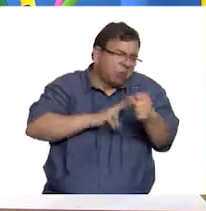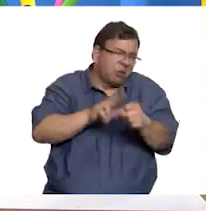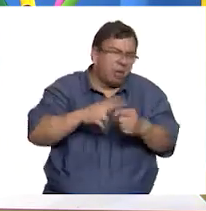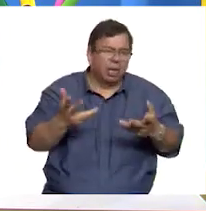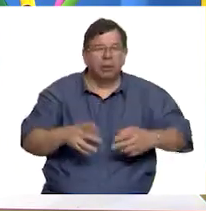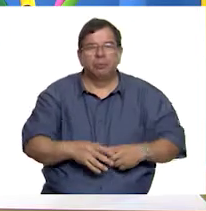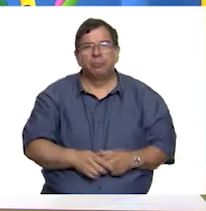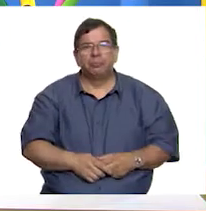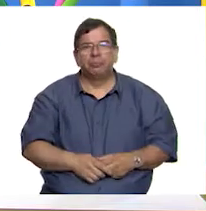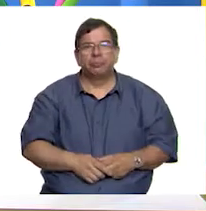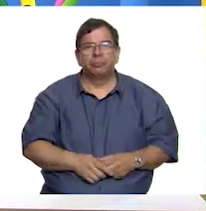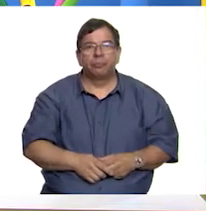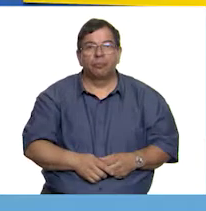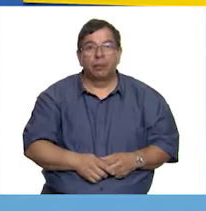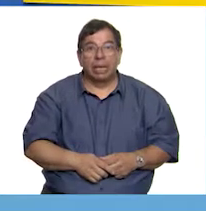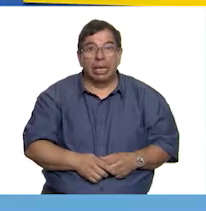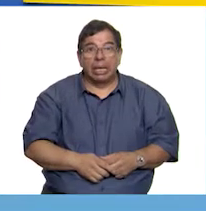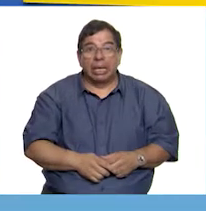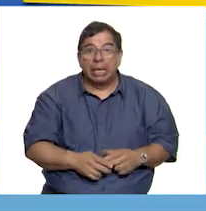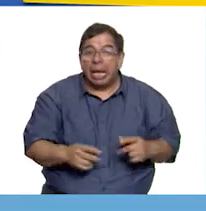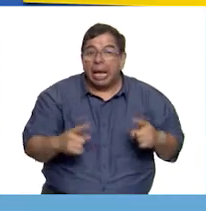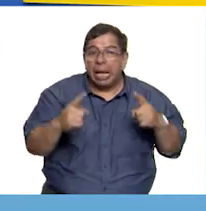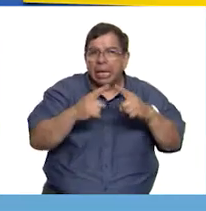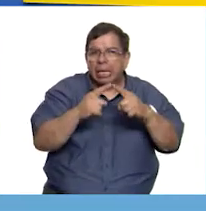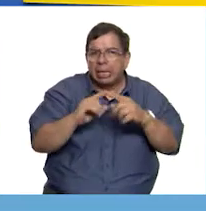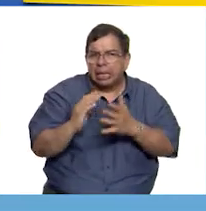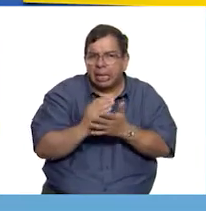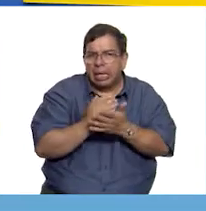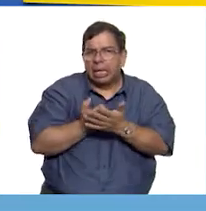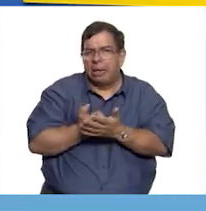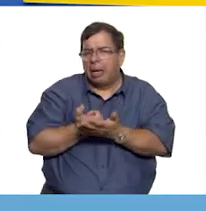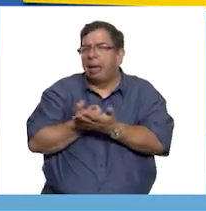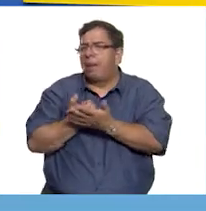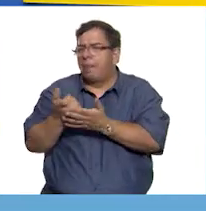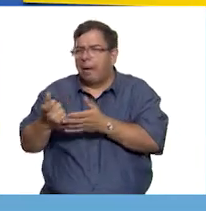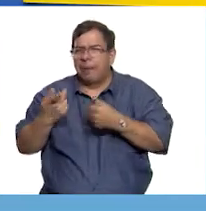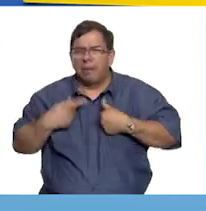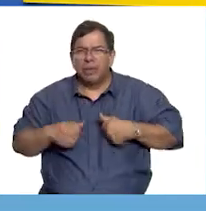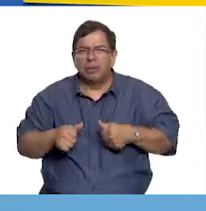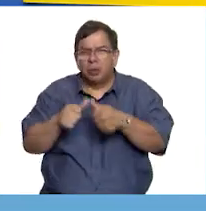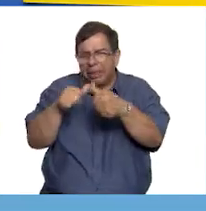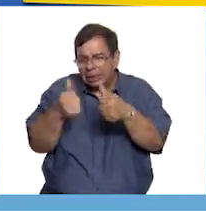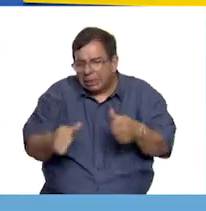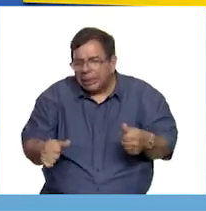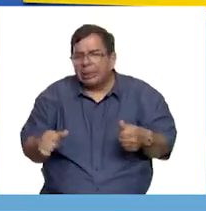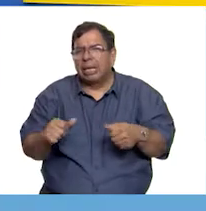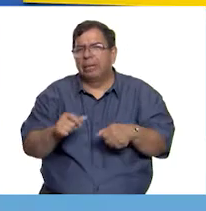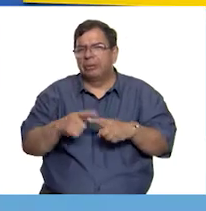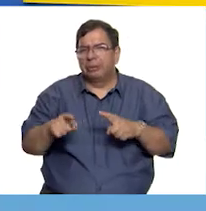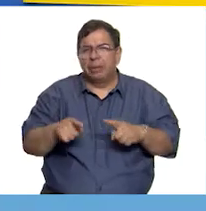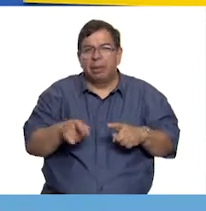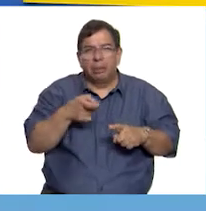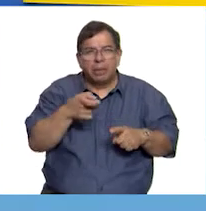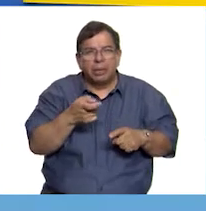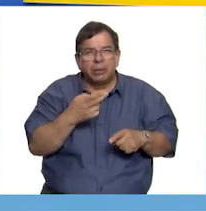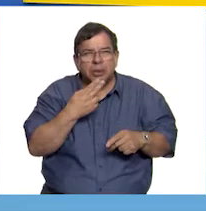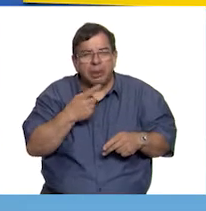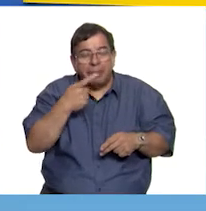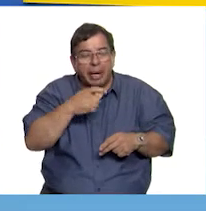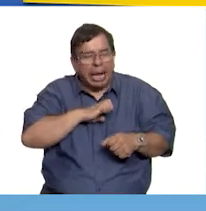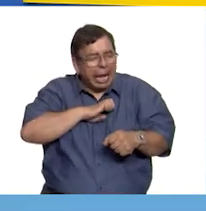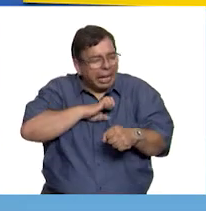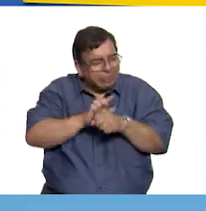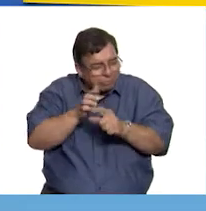Una parte de lo que ganaba la iglesia servía para pagar a los artesanos y artistas, pero todo eso servía para algo muy